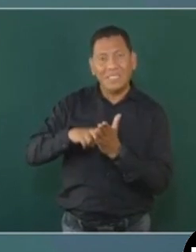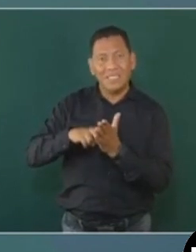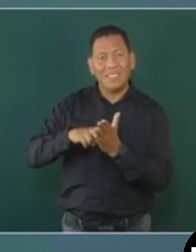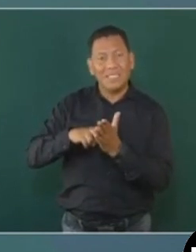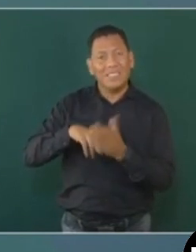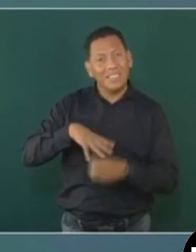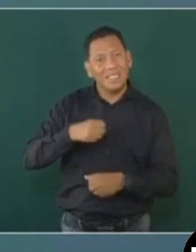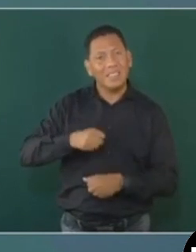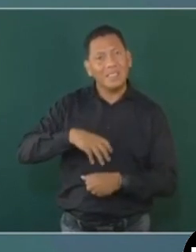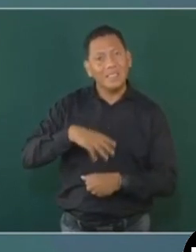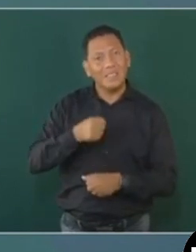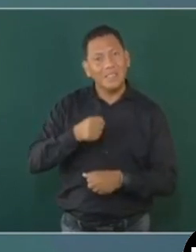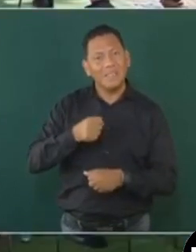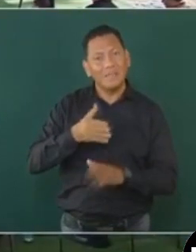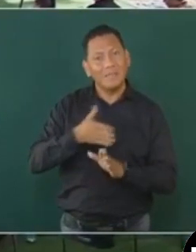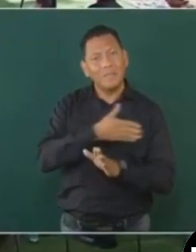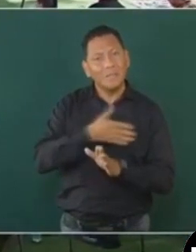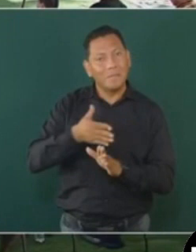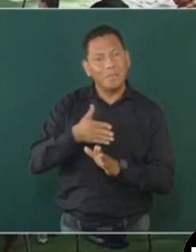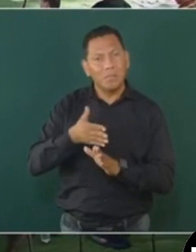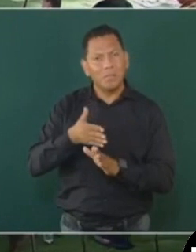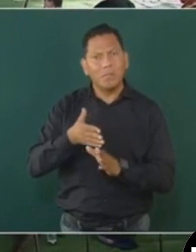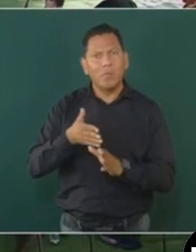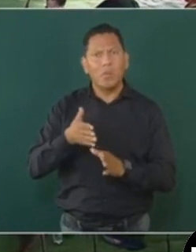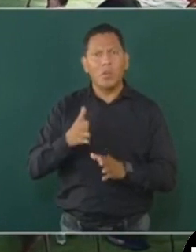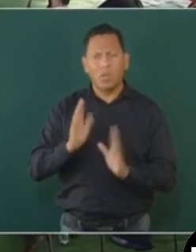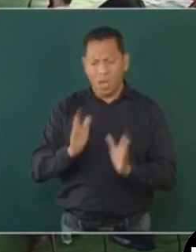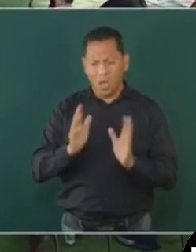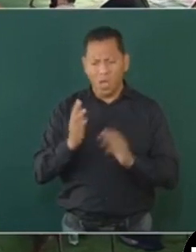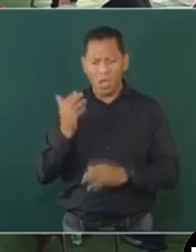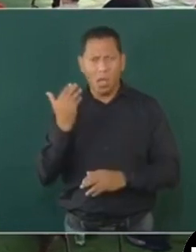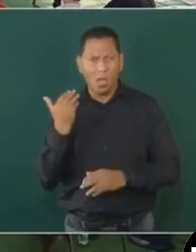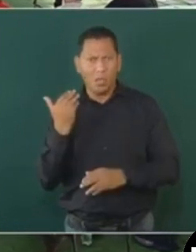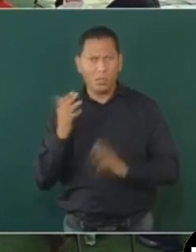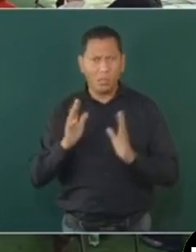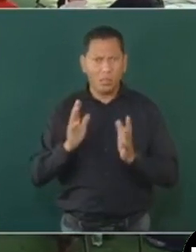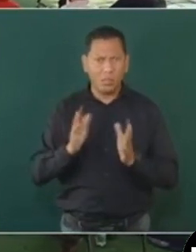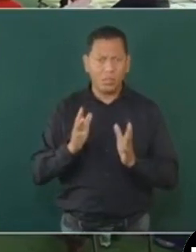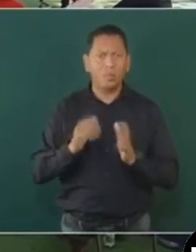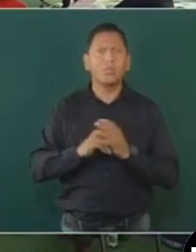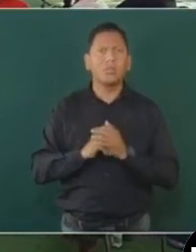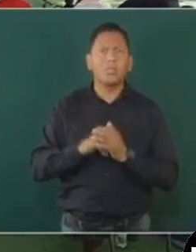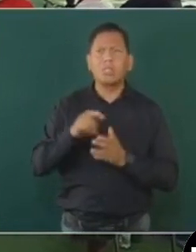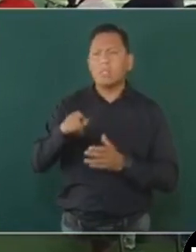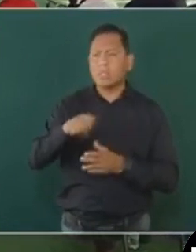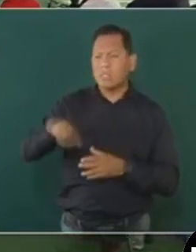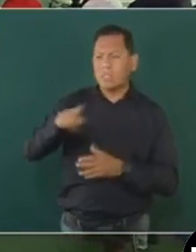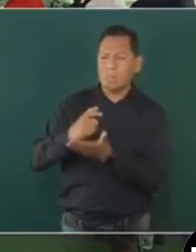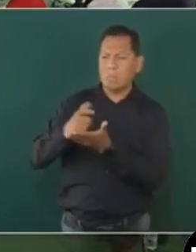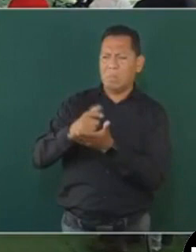incluso ya todos esos salarios